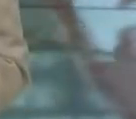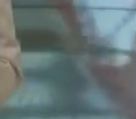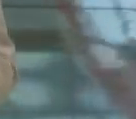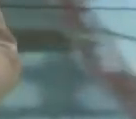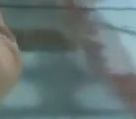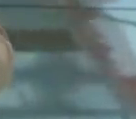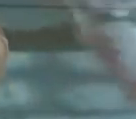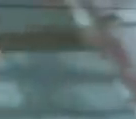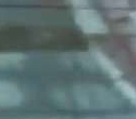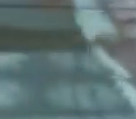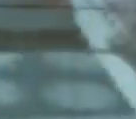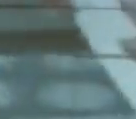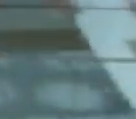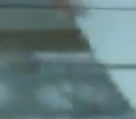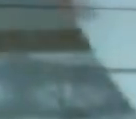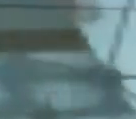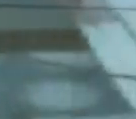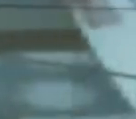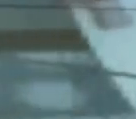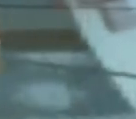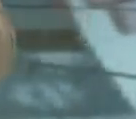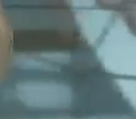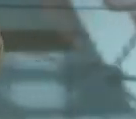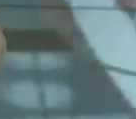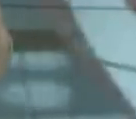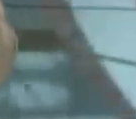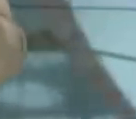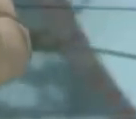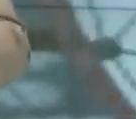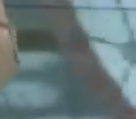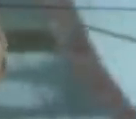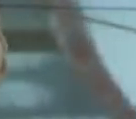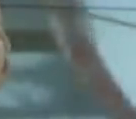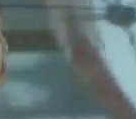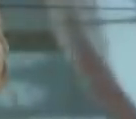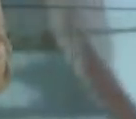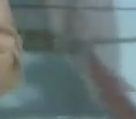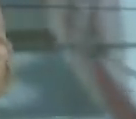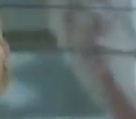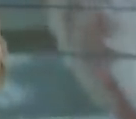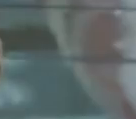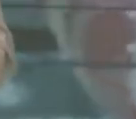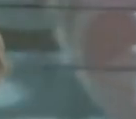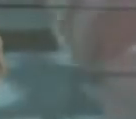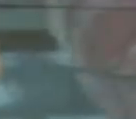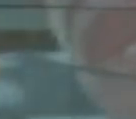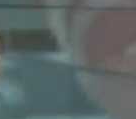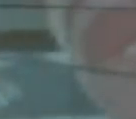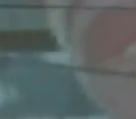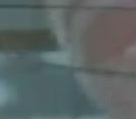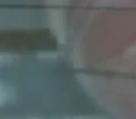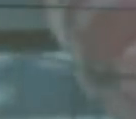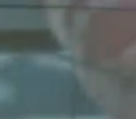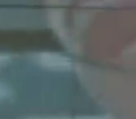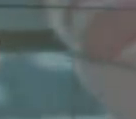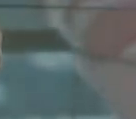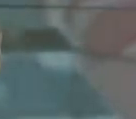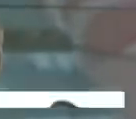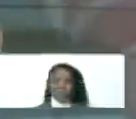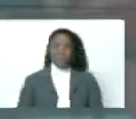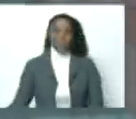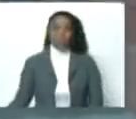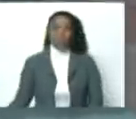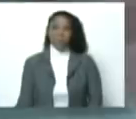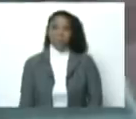elección y hablábamos justamente del papel, el rol que deben jugar los observadores, los veedores internacionales, que es un rol completamente